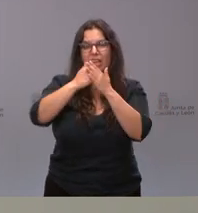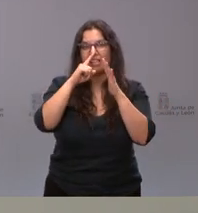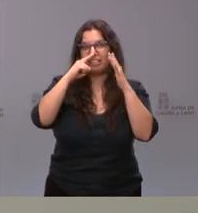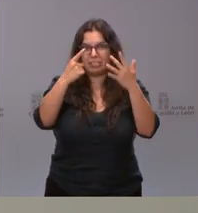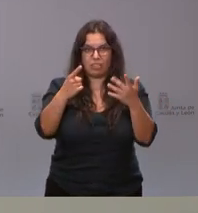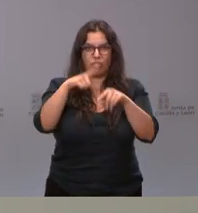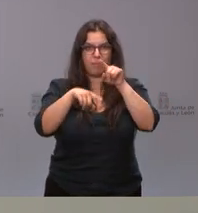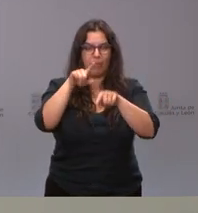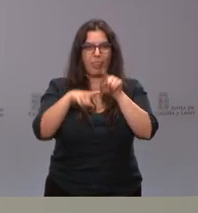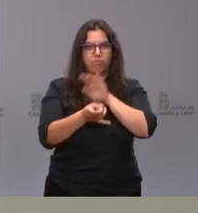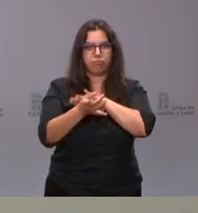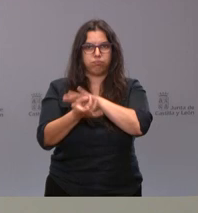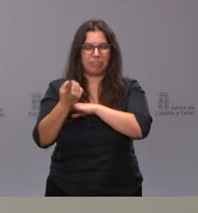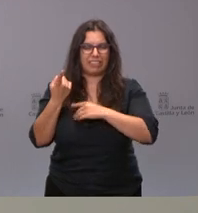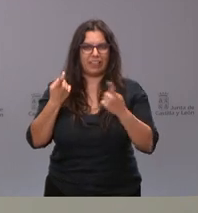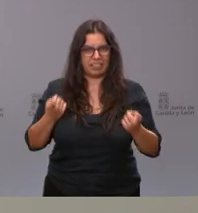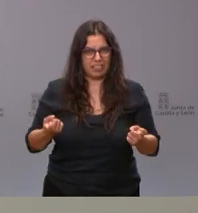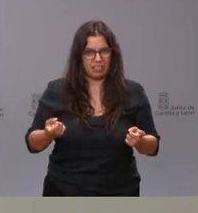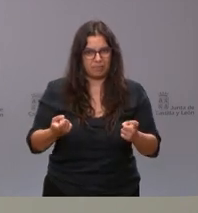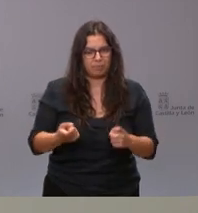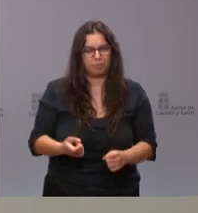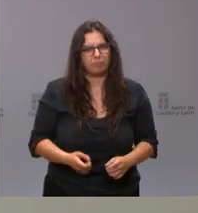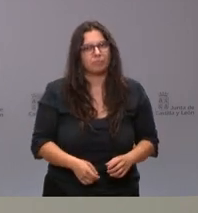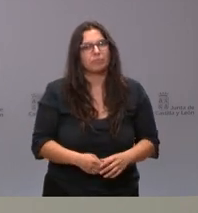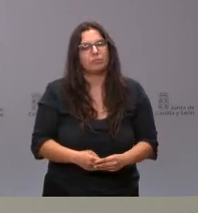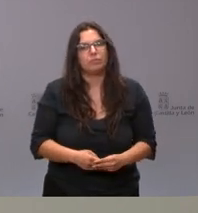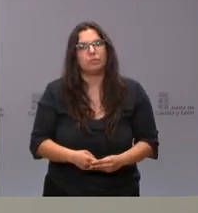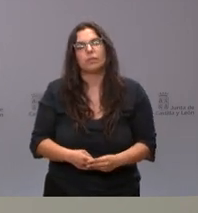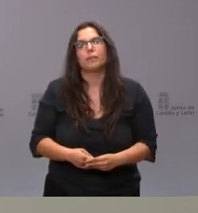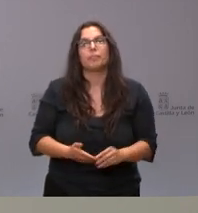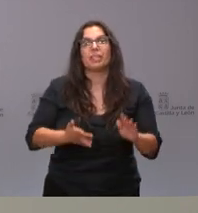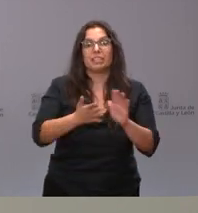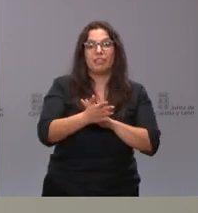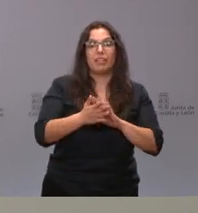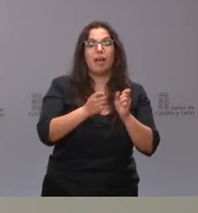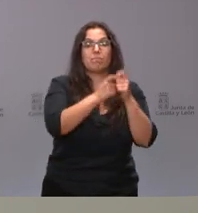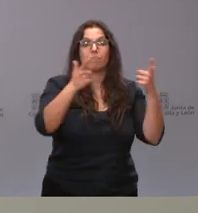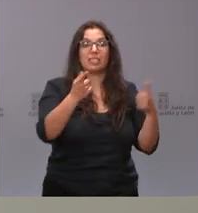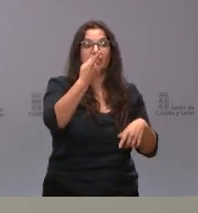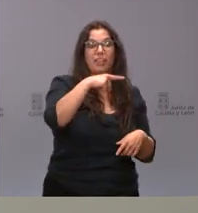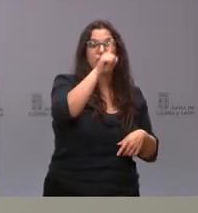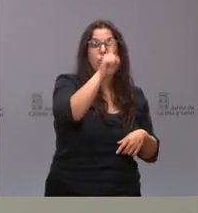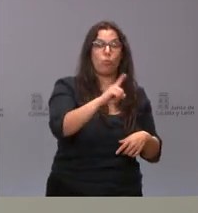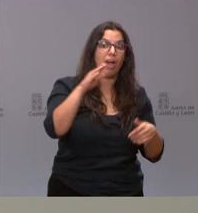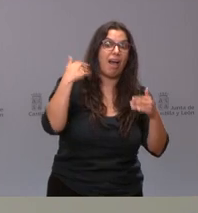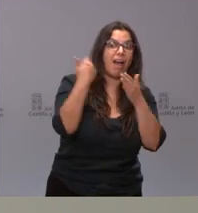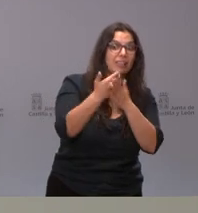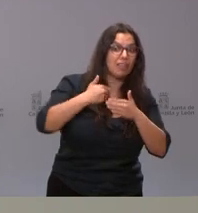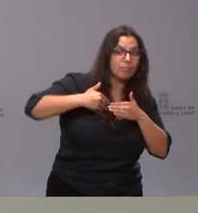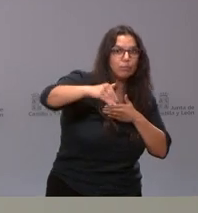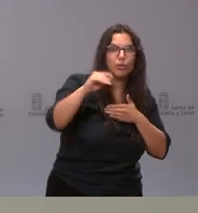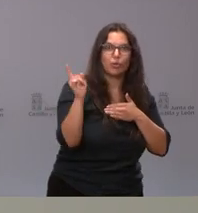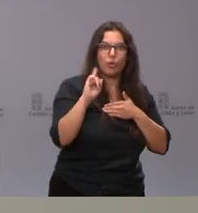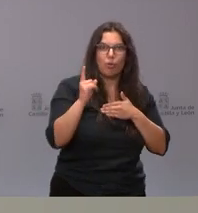necesidades, de tal forma que el incremento final no van a ser 101 ambulancias, van a ser más. Lo que pasa es que